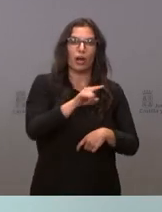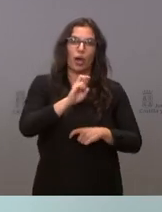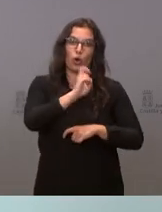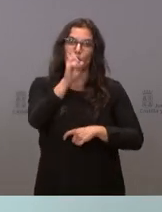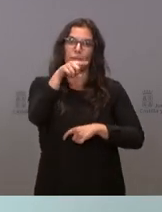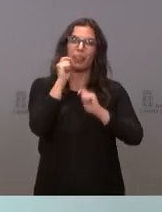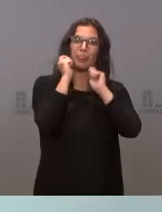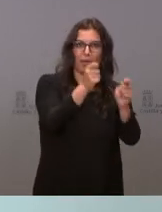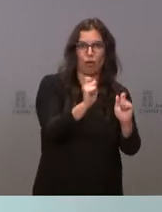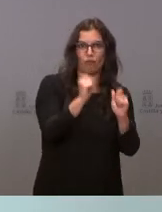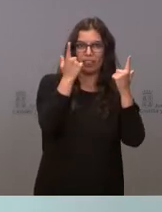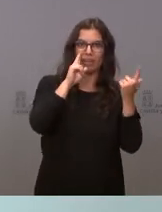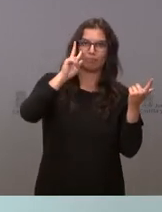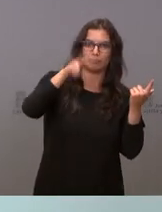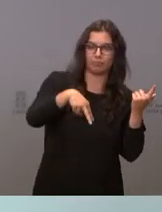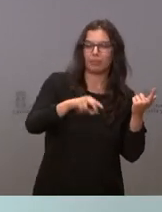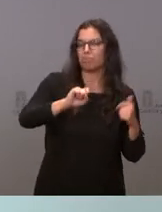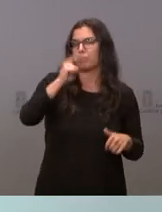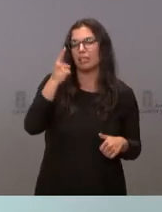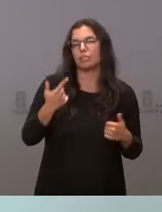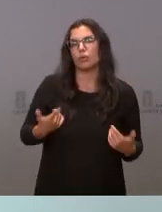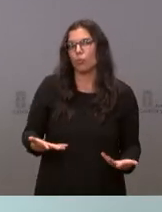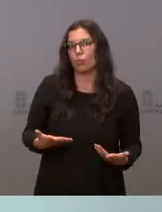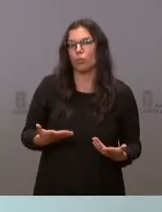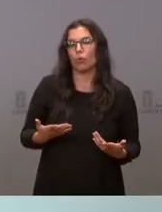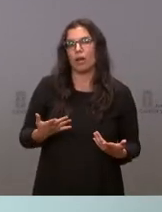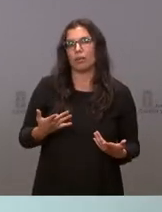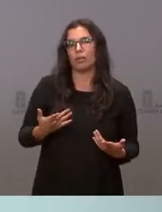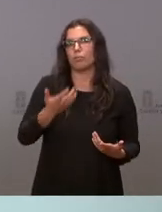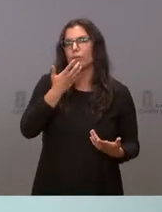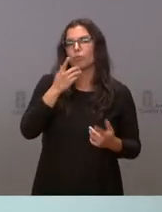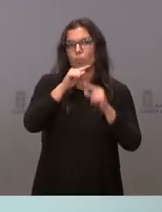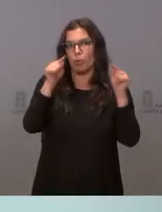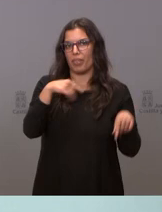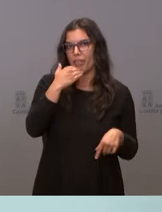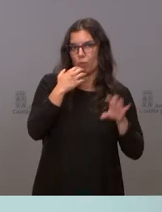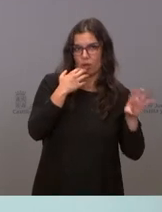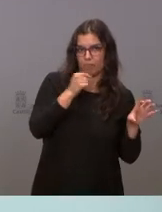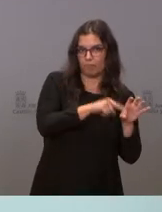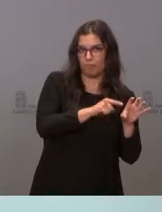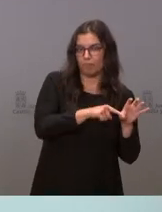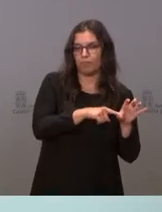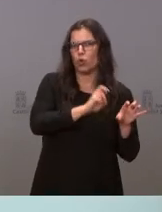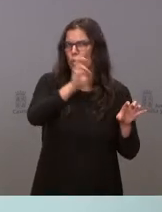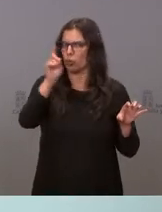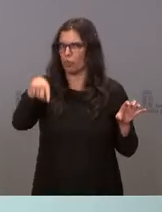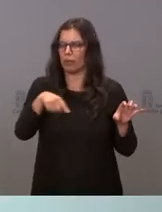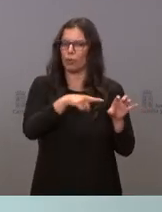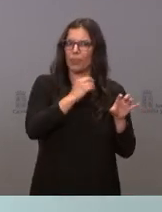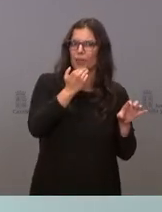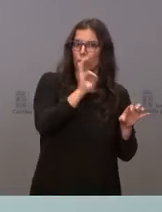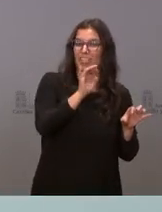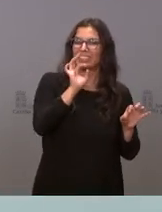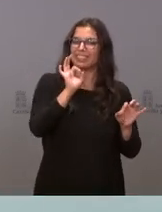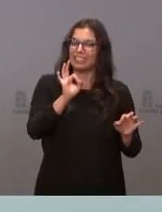consideración estoy refiriendo fundamentalmente aunque no solo a la provincia de Zamora creo que es importante seguir trabajando